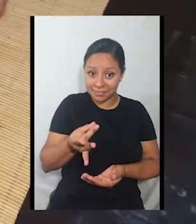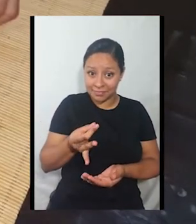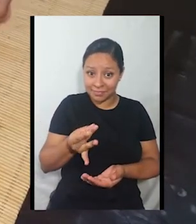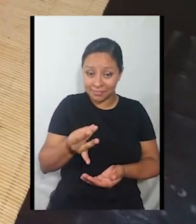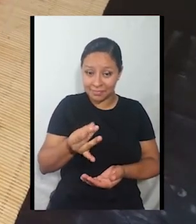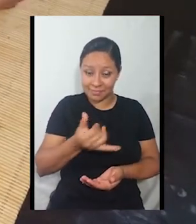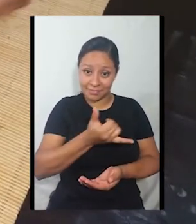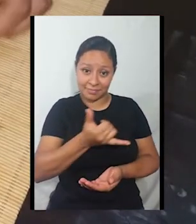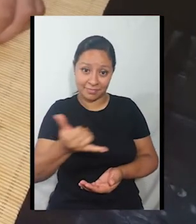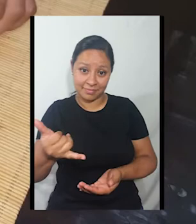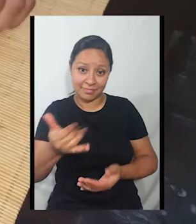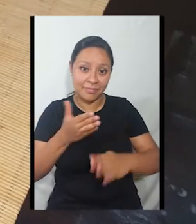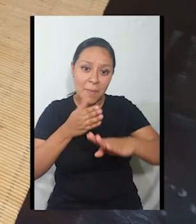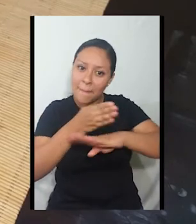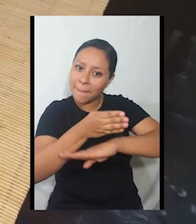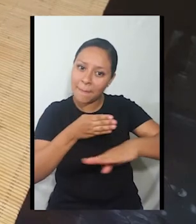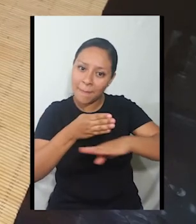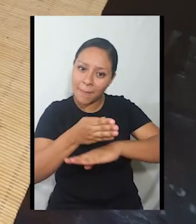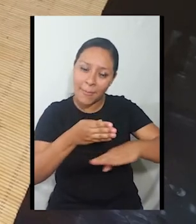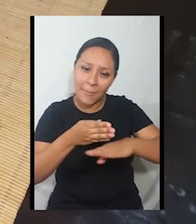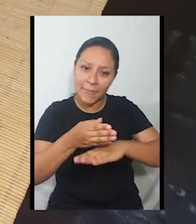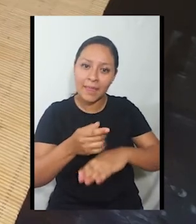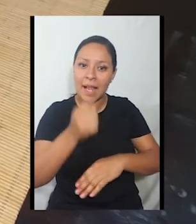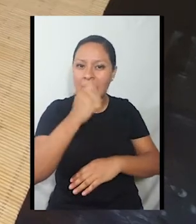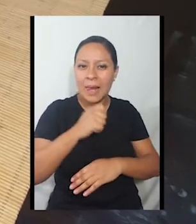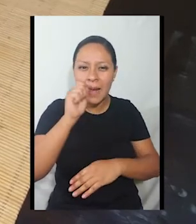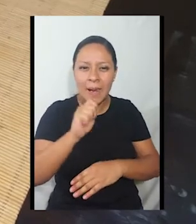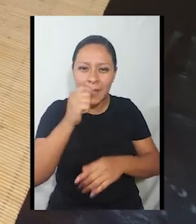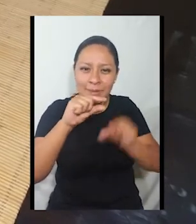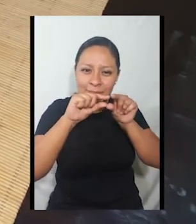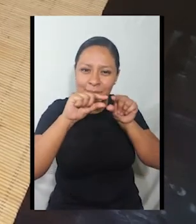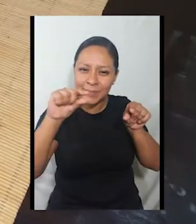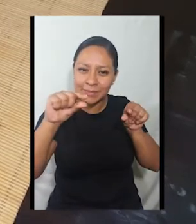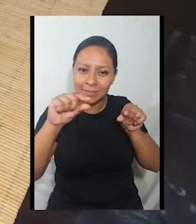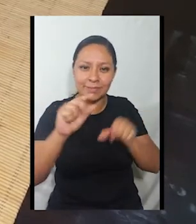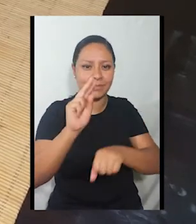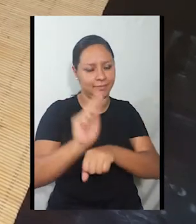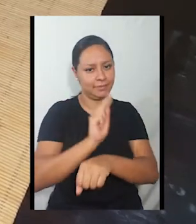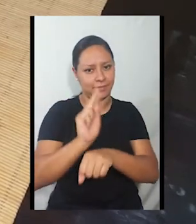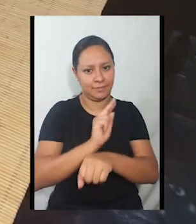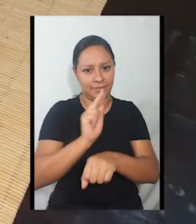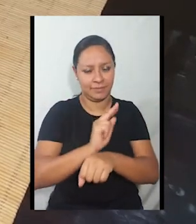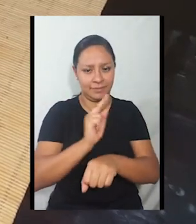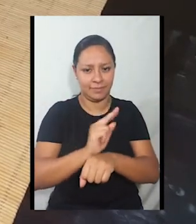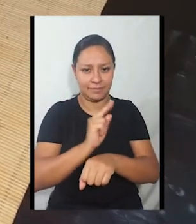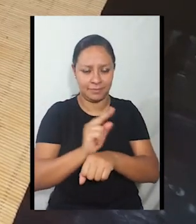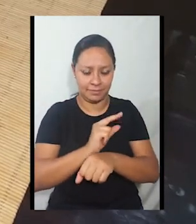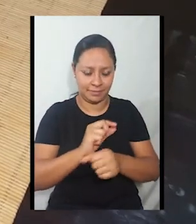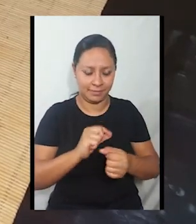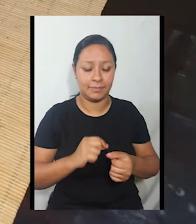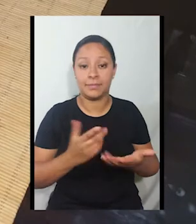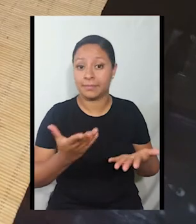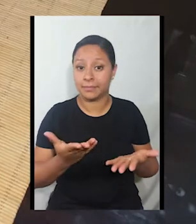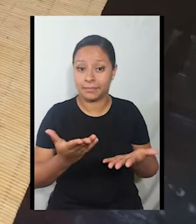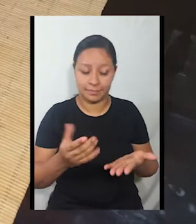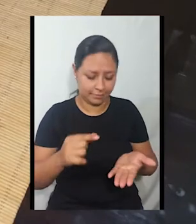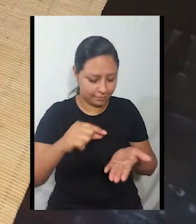pegamento y los palillos. ¿Qué vamos a hacer con esto? Vamos a echar un poco de pegamento